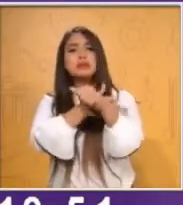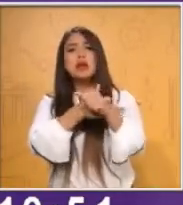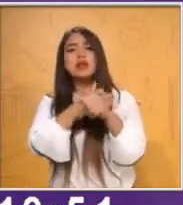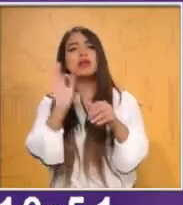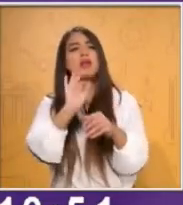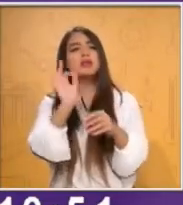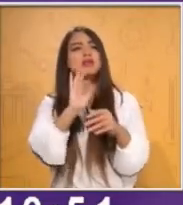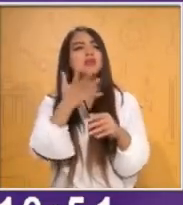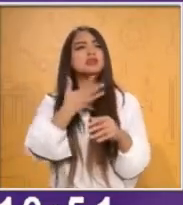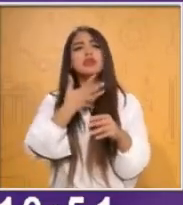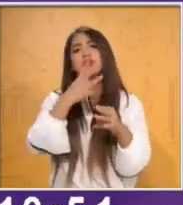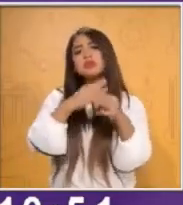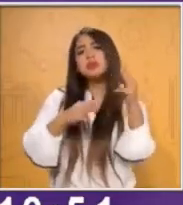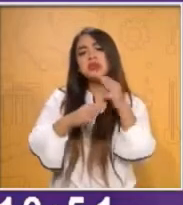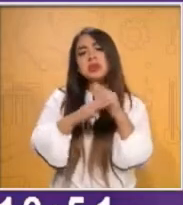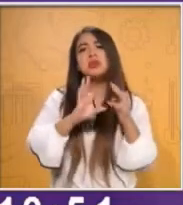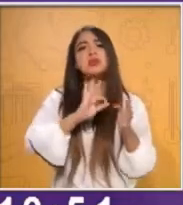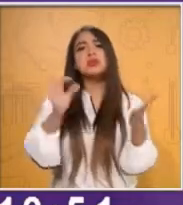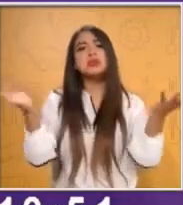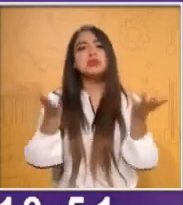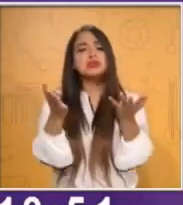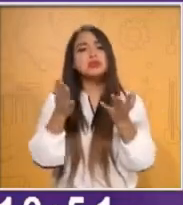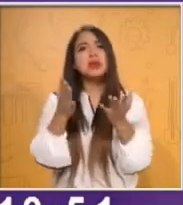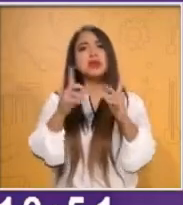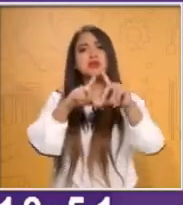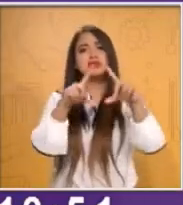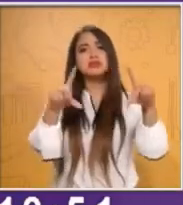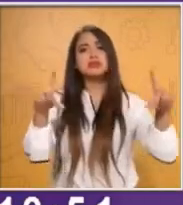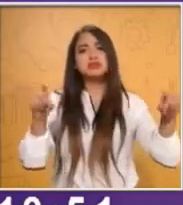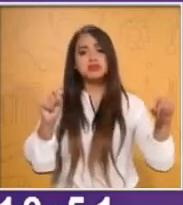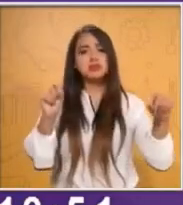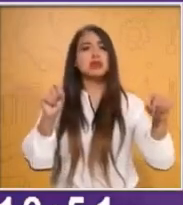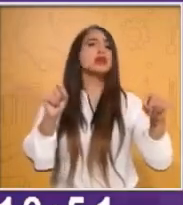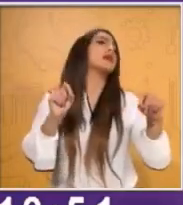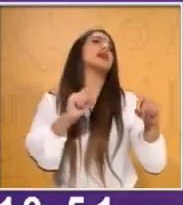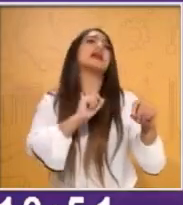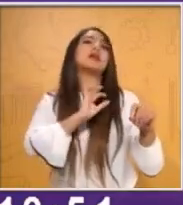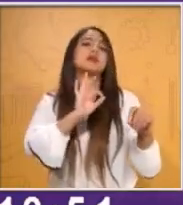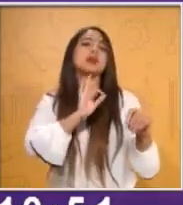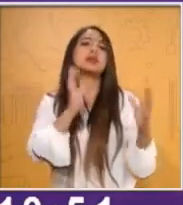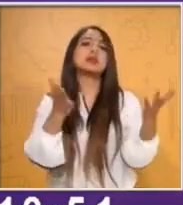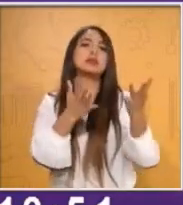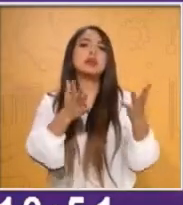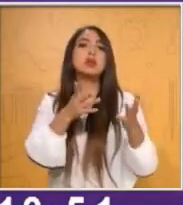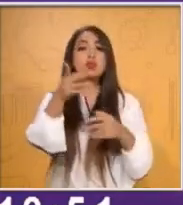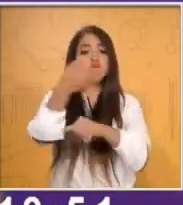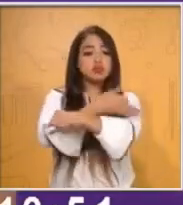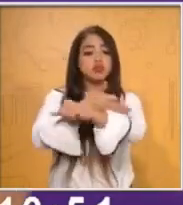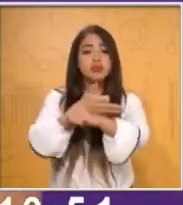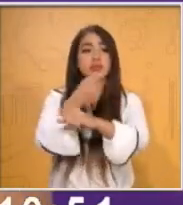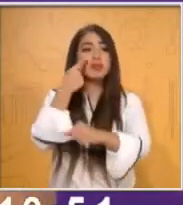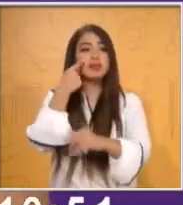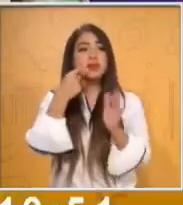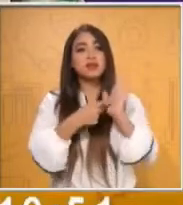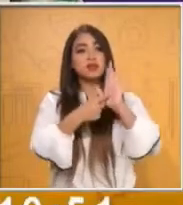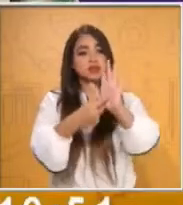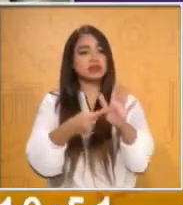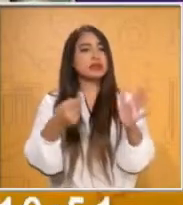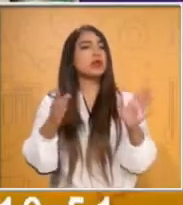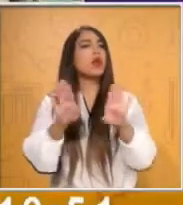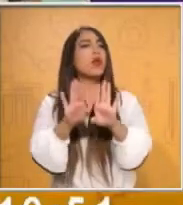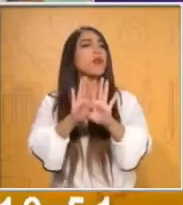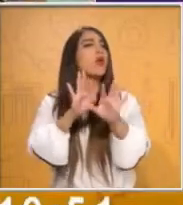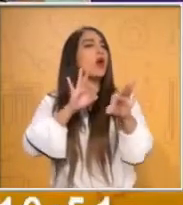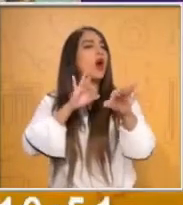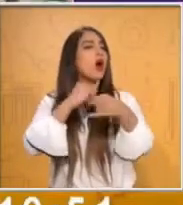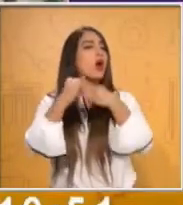ahorita, puedes hacer tus tarjetas y poder hacer este juego con tu familia. Para esto entonces te vamos a mostrar qué es lo que vamos a